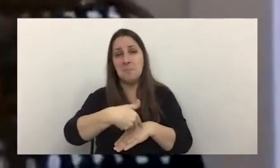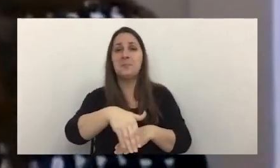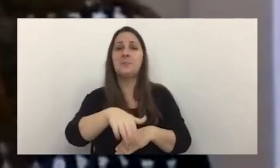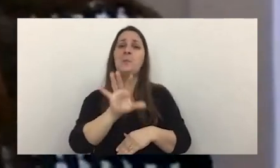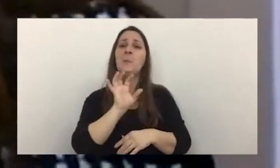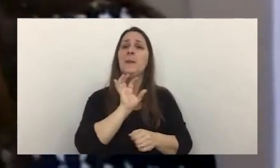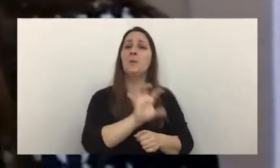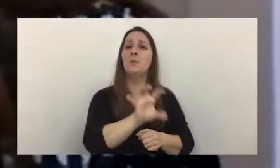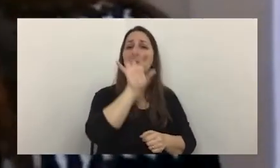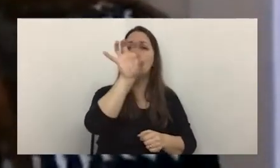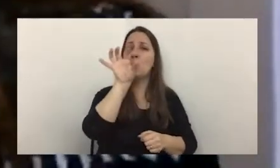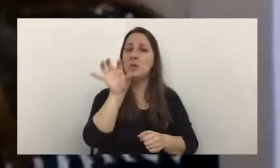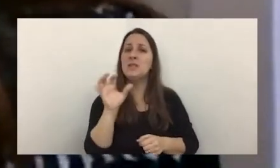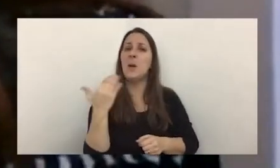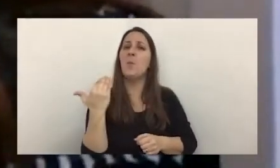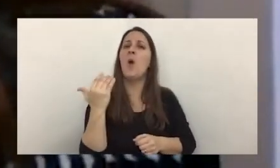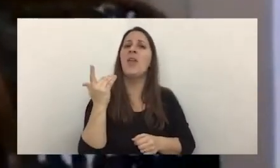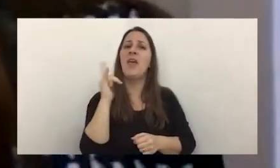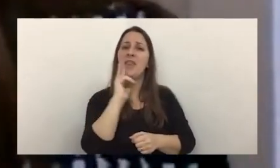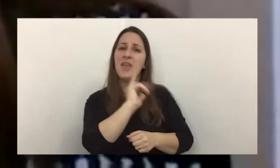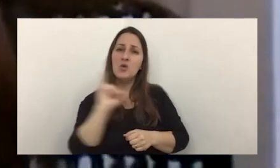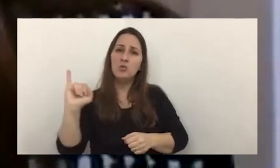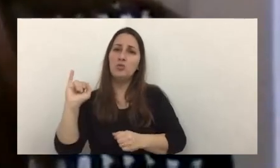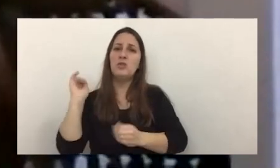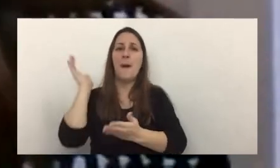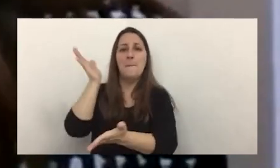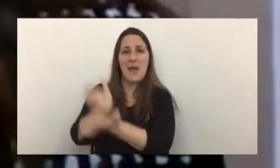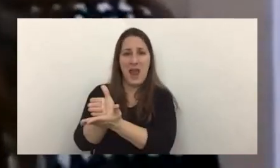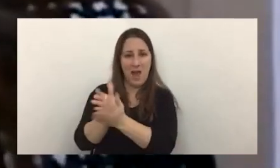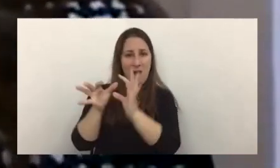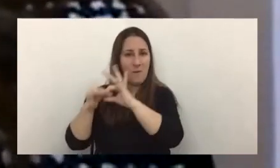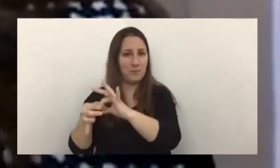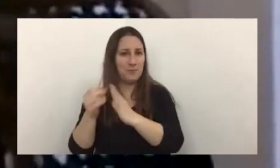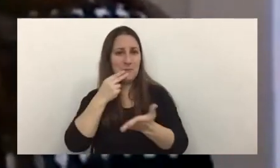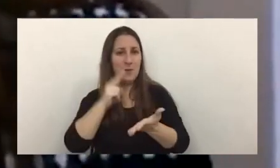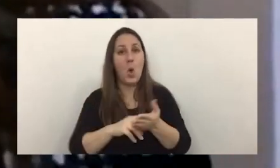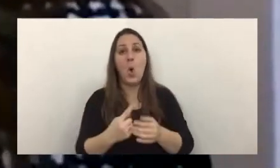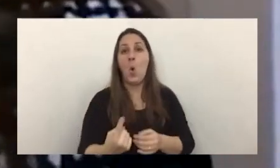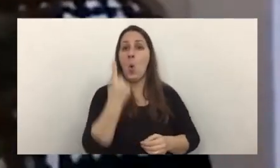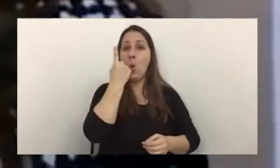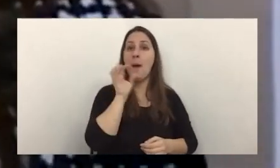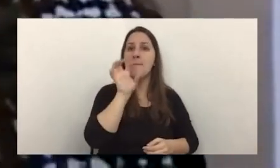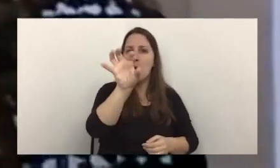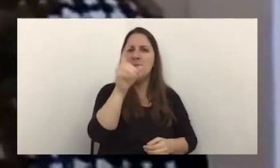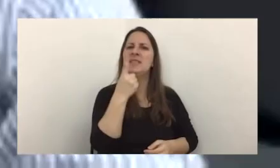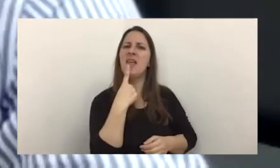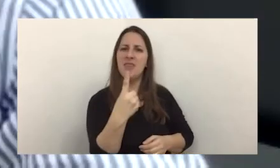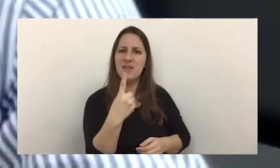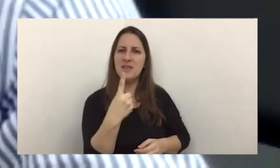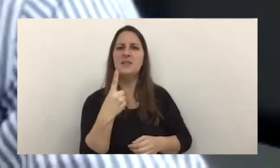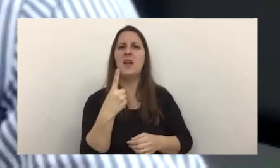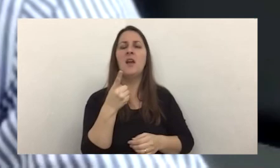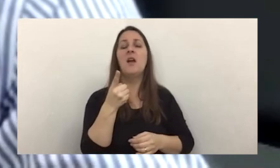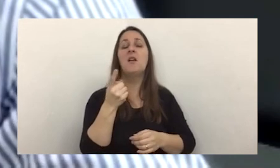provincias pueden hacer denuncias penales tributarias y a partir de que una provincia defina que un ingreso está